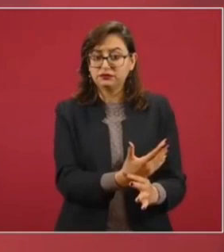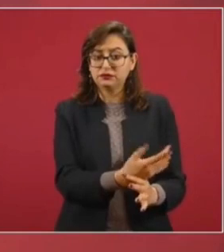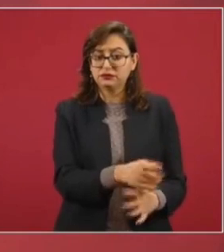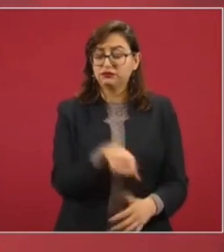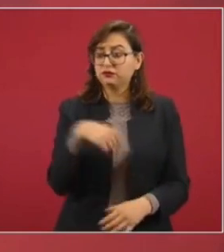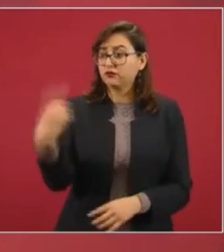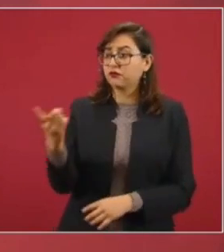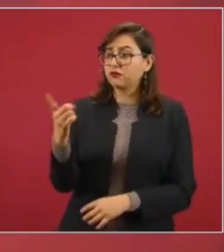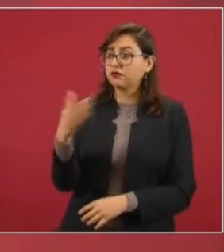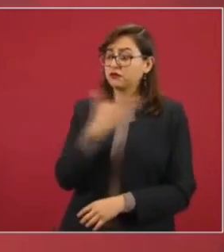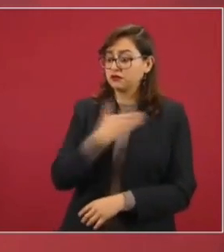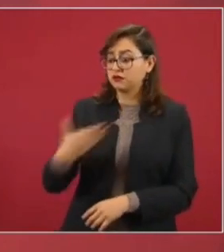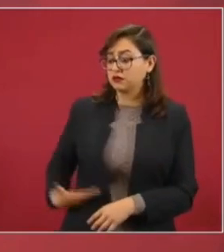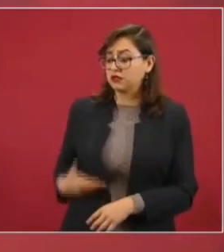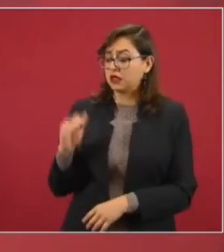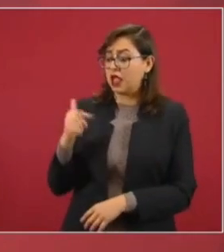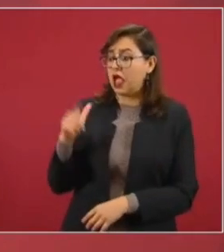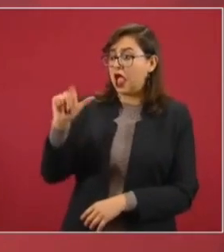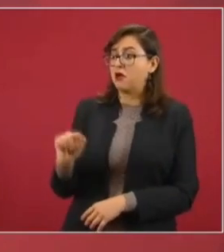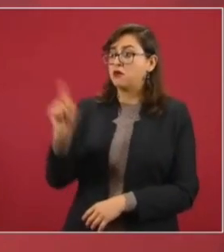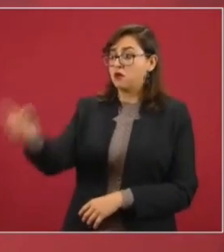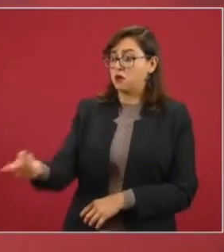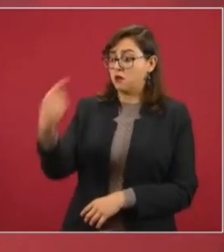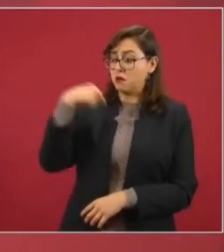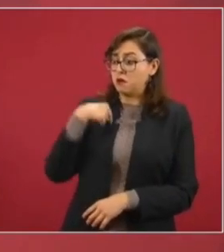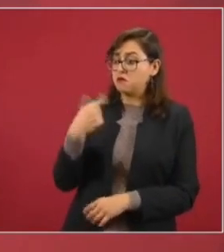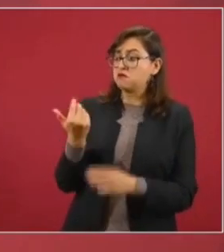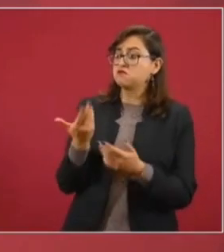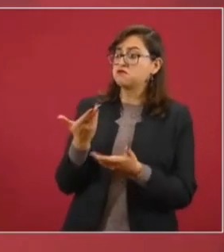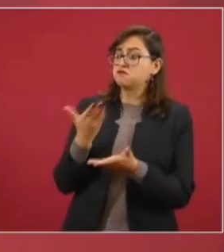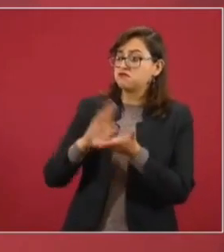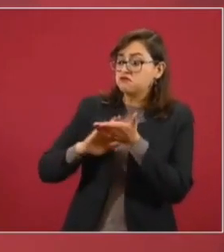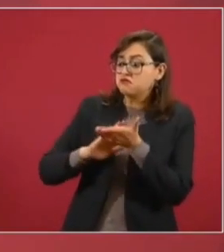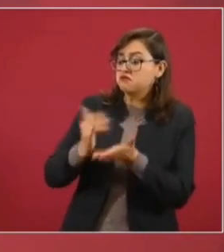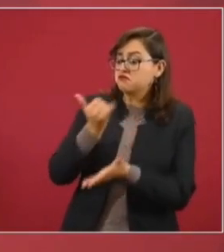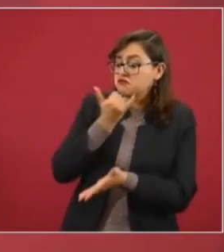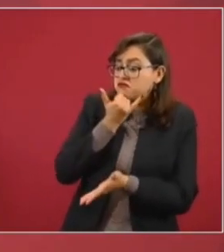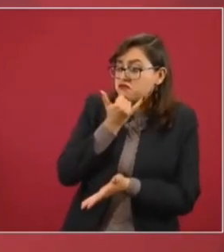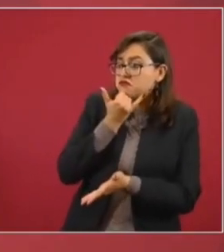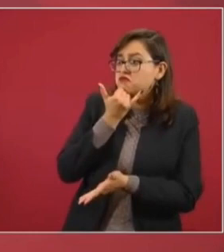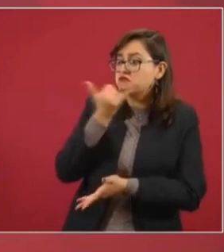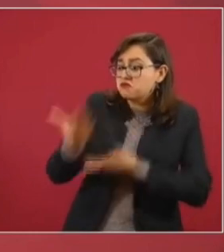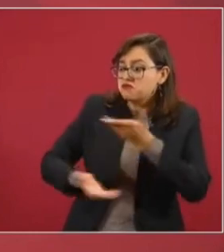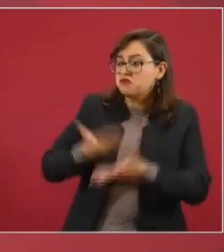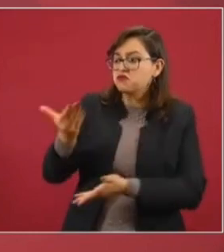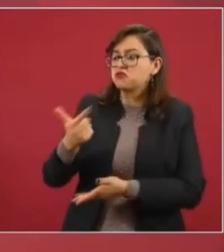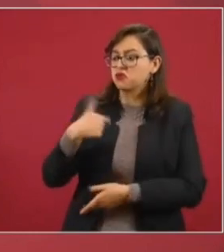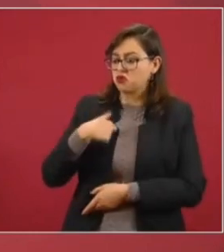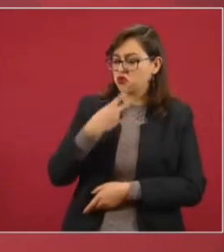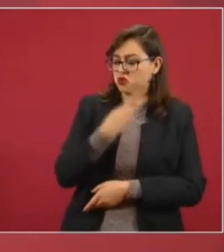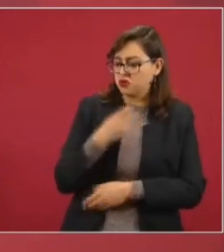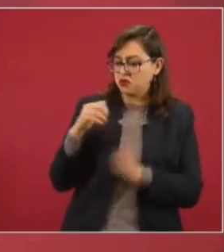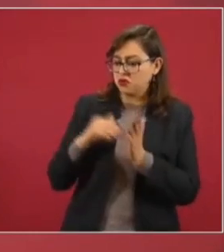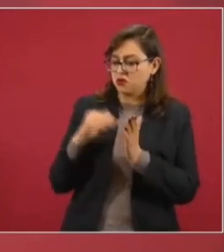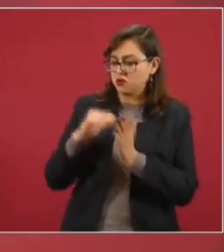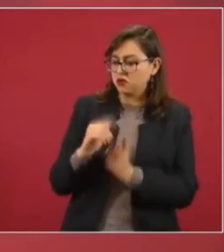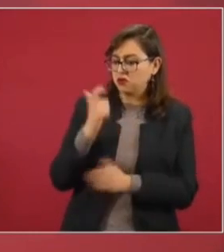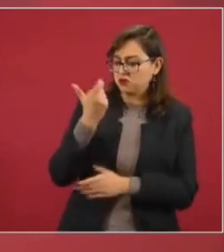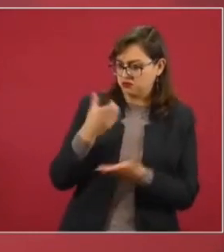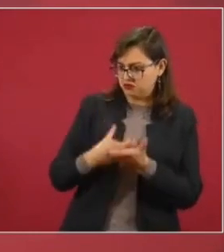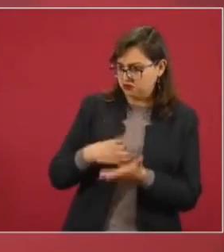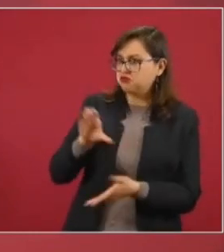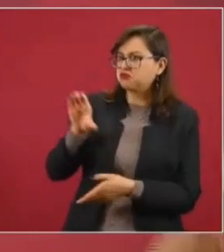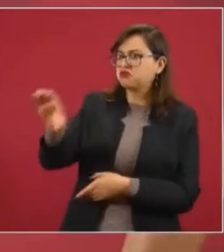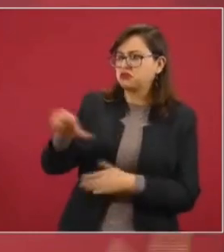el presidente, entonces, si devuelvo los 200 millones de dólares, pues ya le